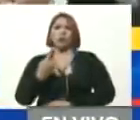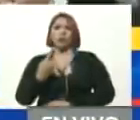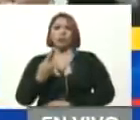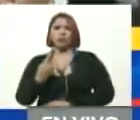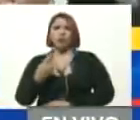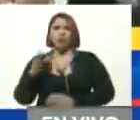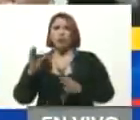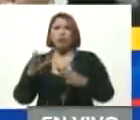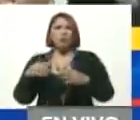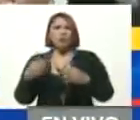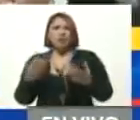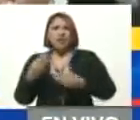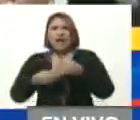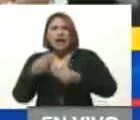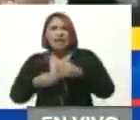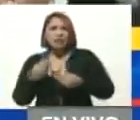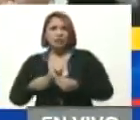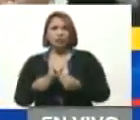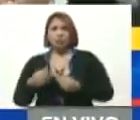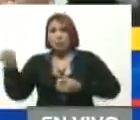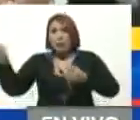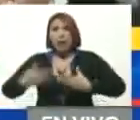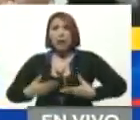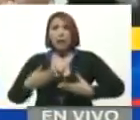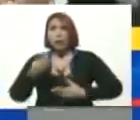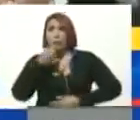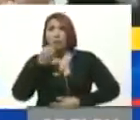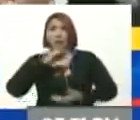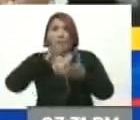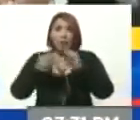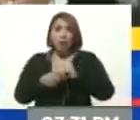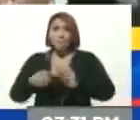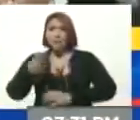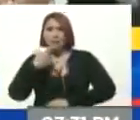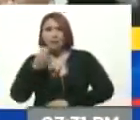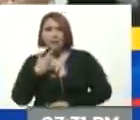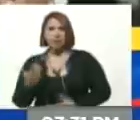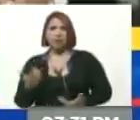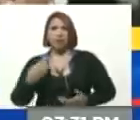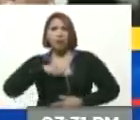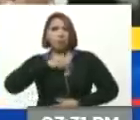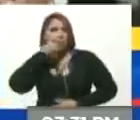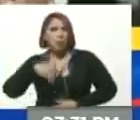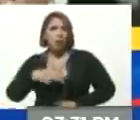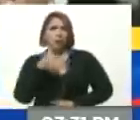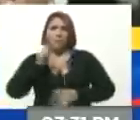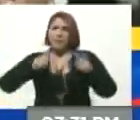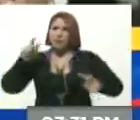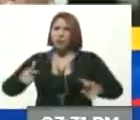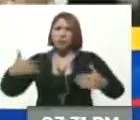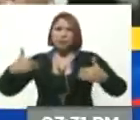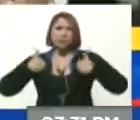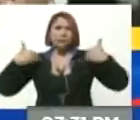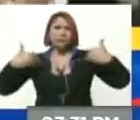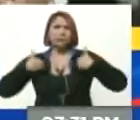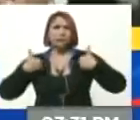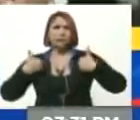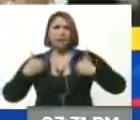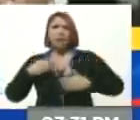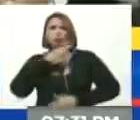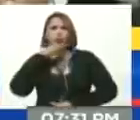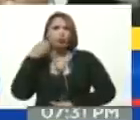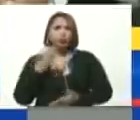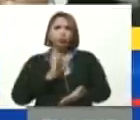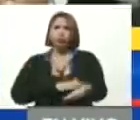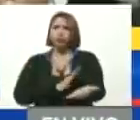para los CLAP. Su único delito traer las medicinas para nuestro pueblo, para las personas que sufren diabetes, para